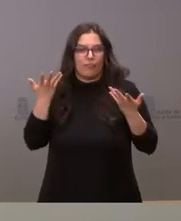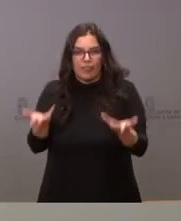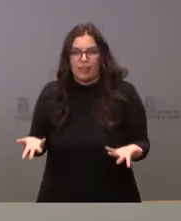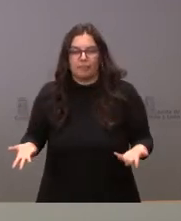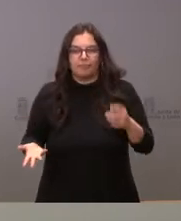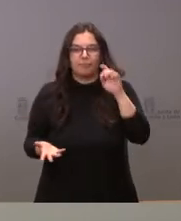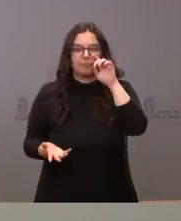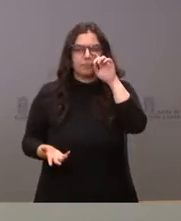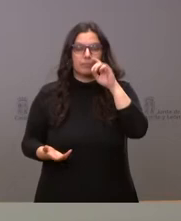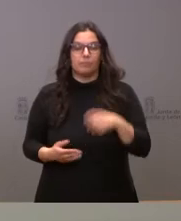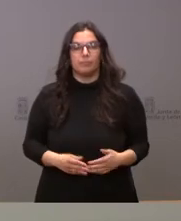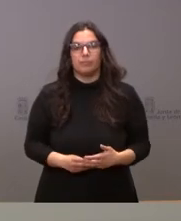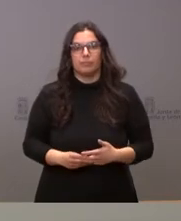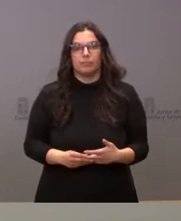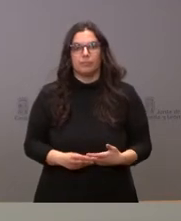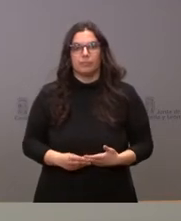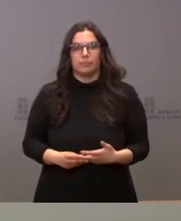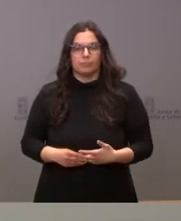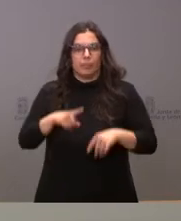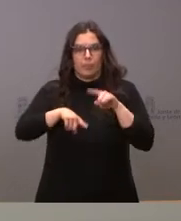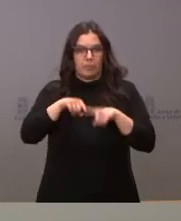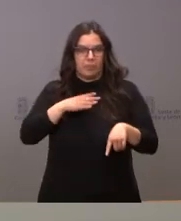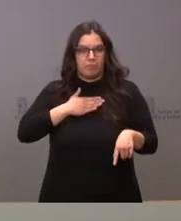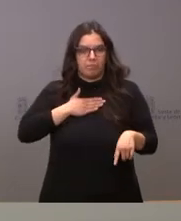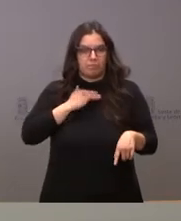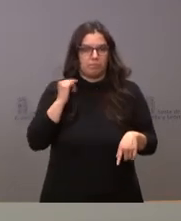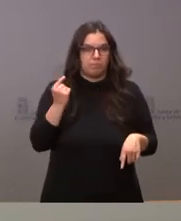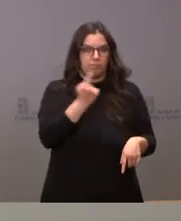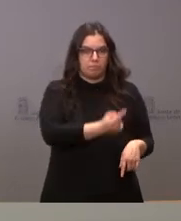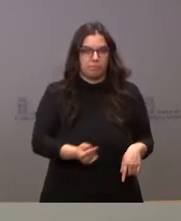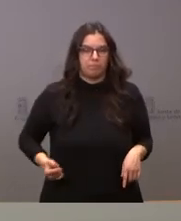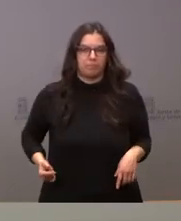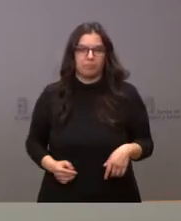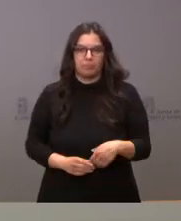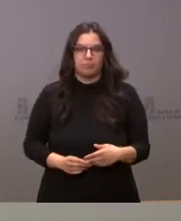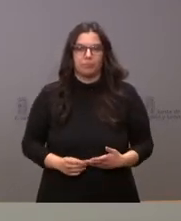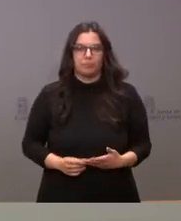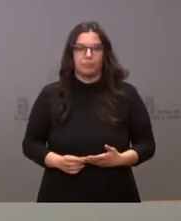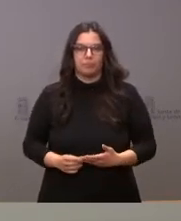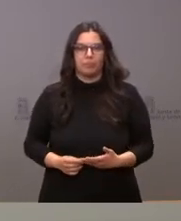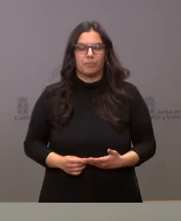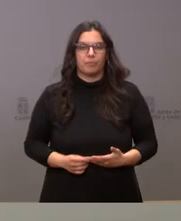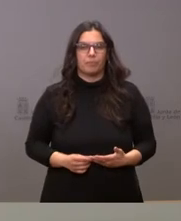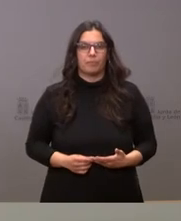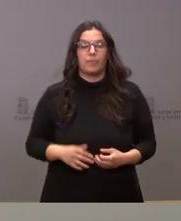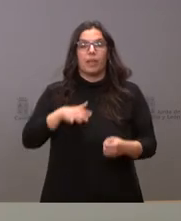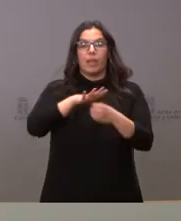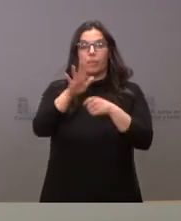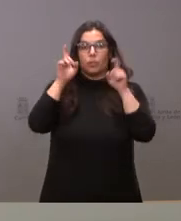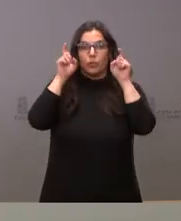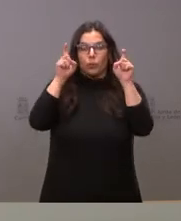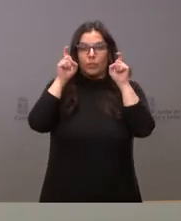acogimiento familiar o bien ofrecer viviendas disponibles para estas personas. En el ámbito educativo